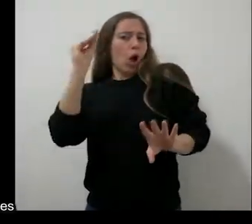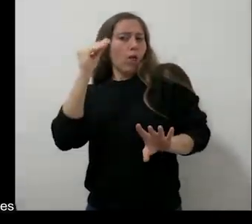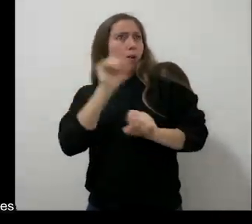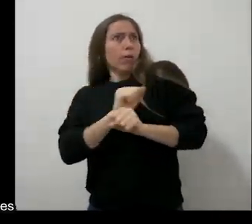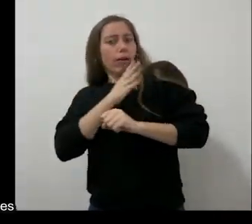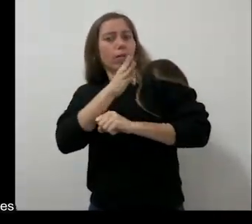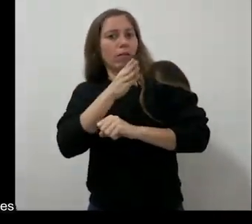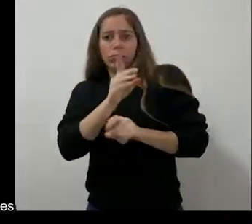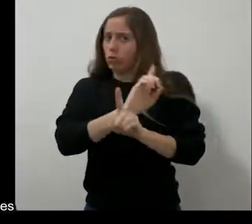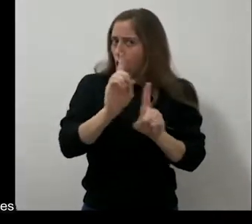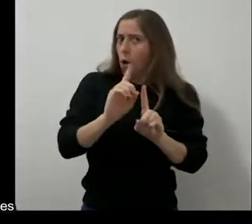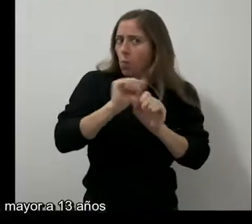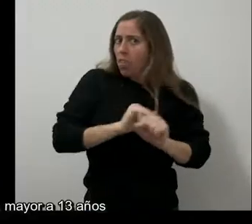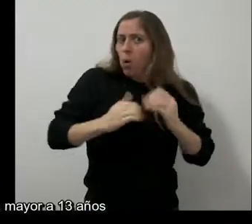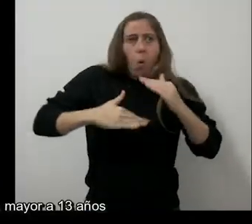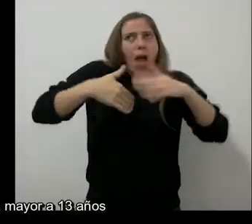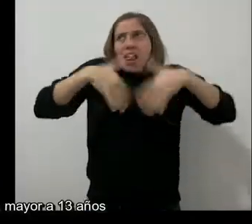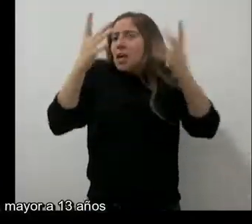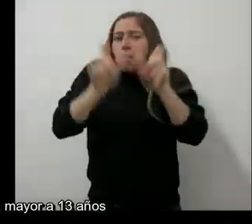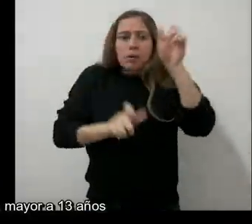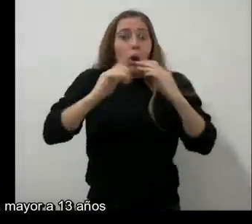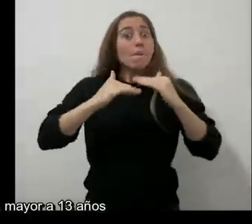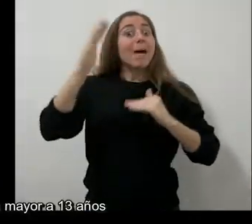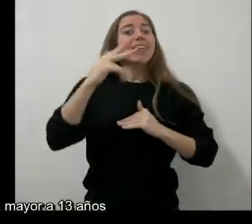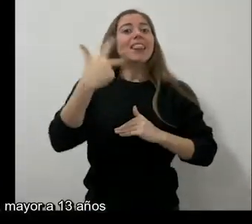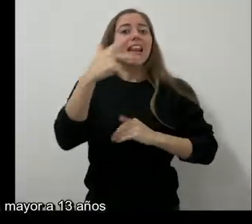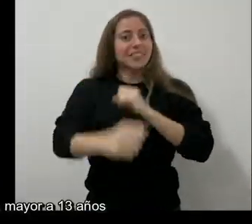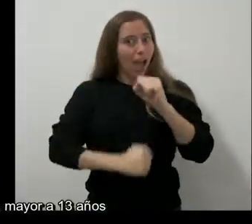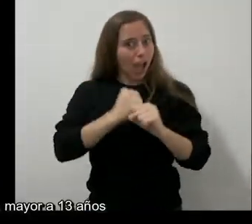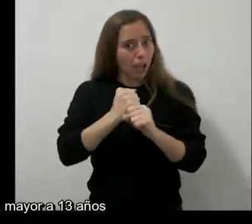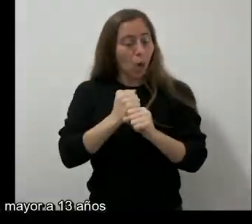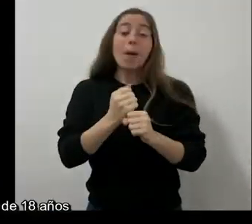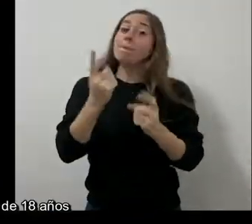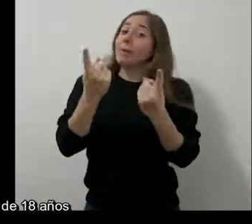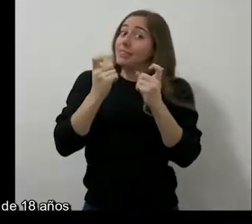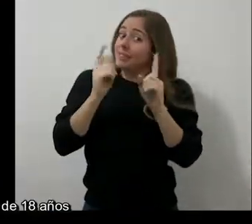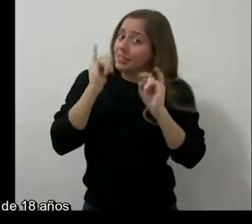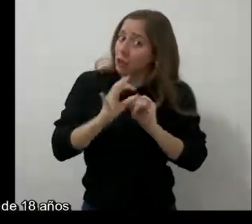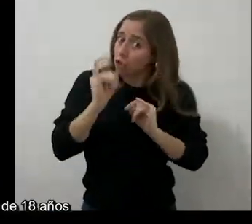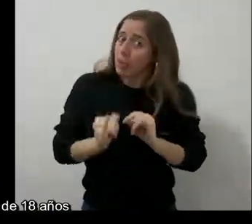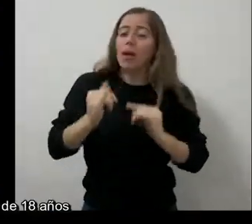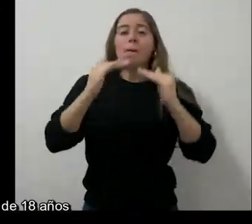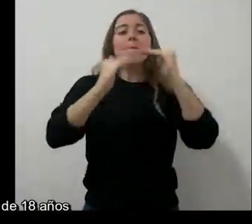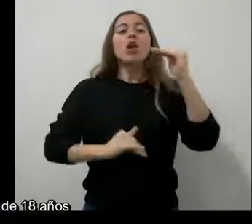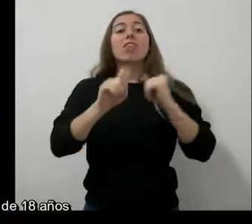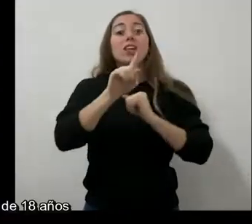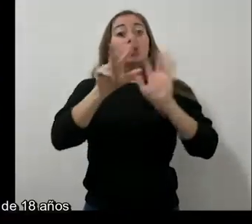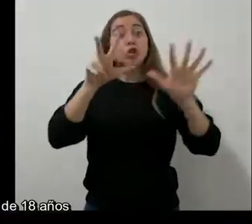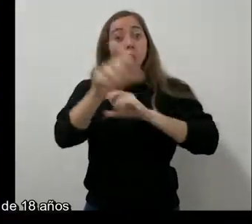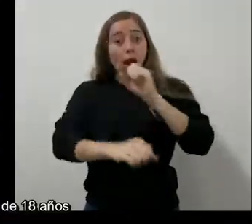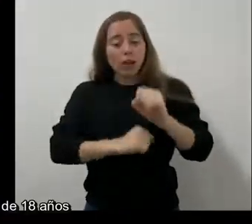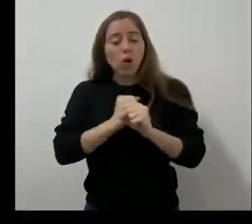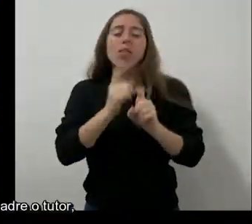persona mayor a 13 años. Es necesario que los menores de 18 años tengan un permiso de padre,